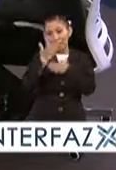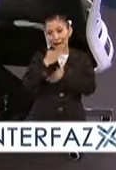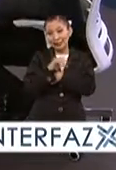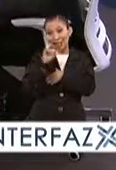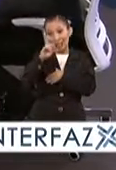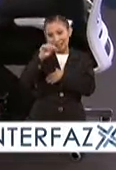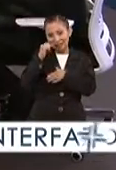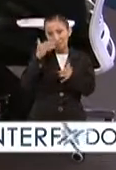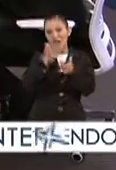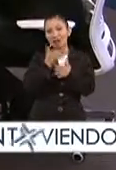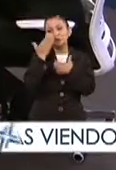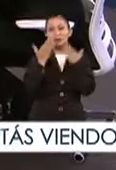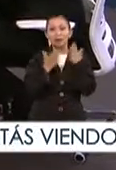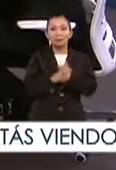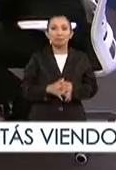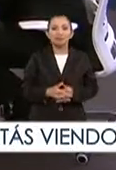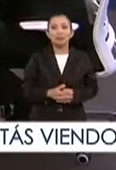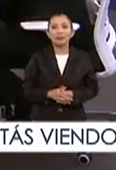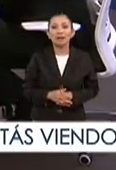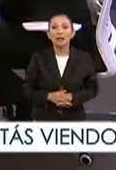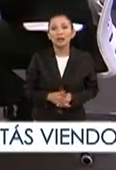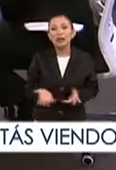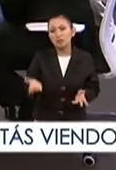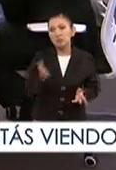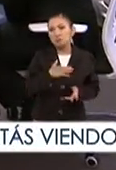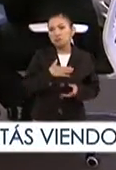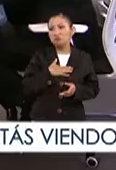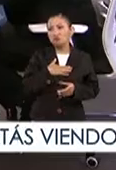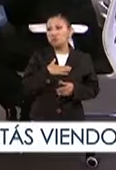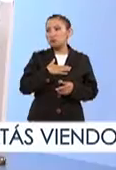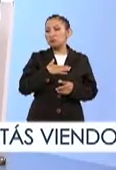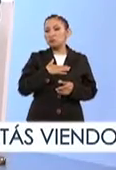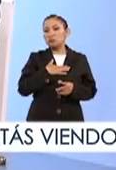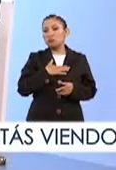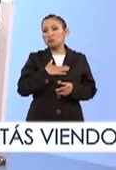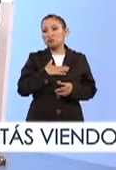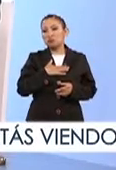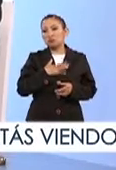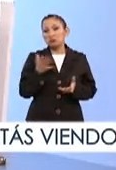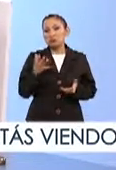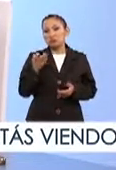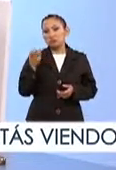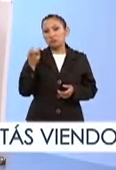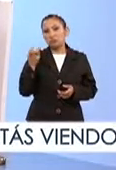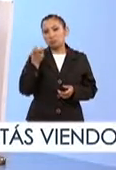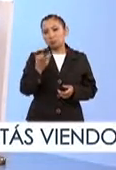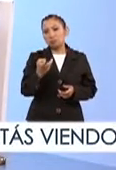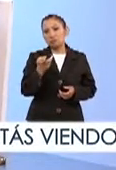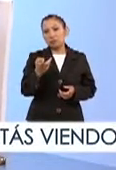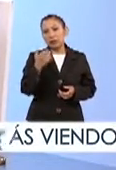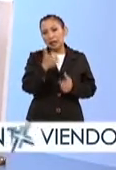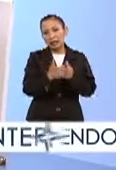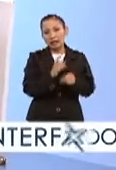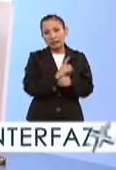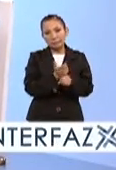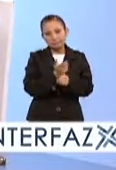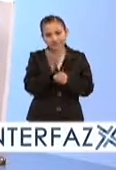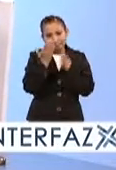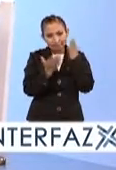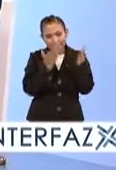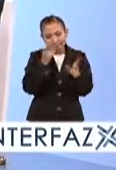Cris sí estudia ahí, y bueno creo que es una de las carreras